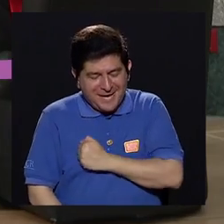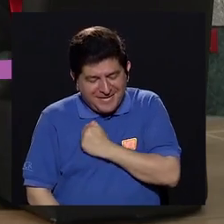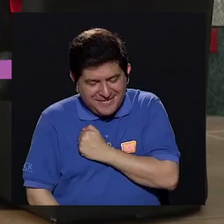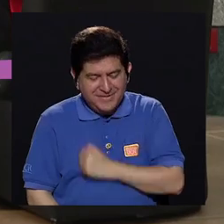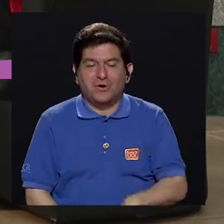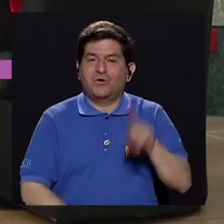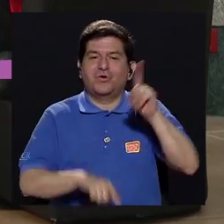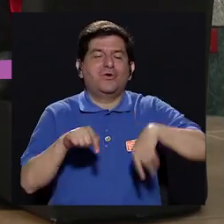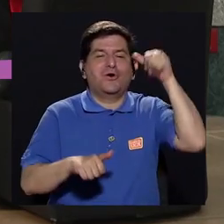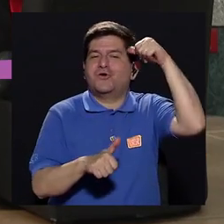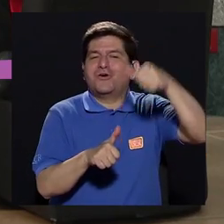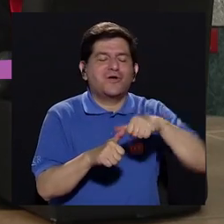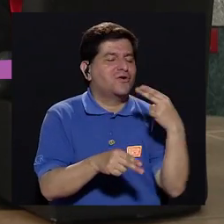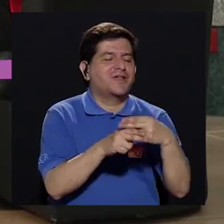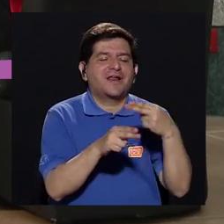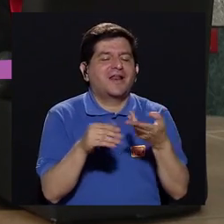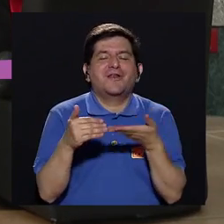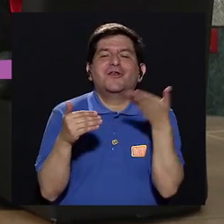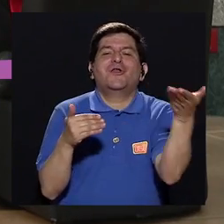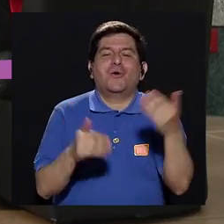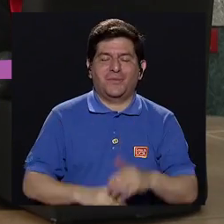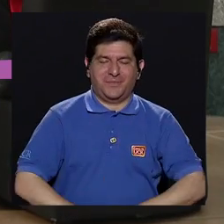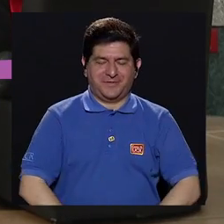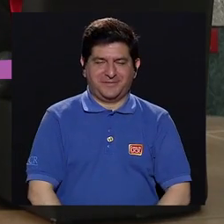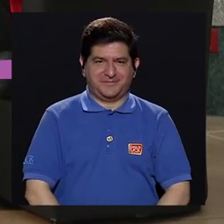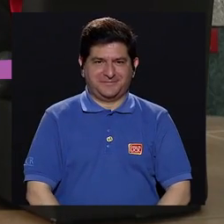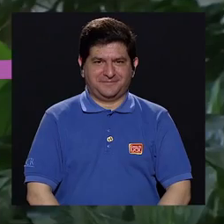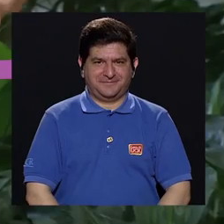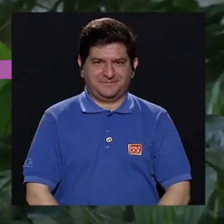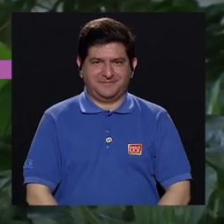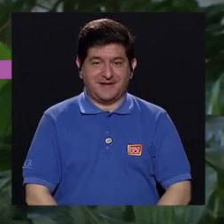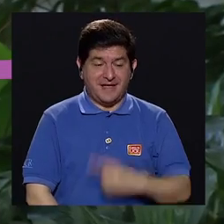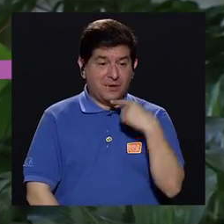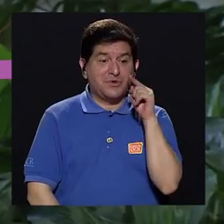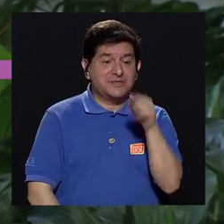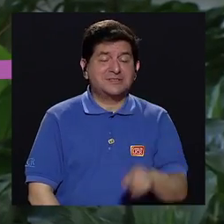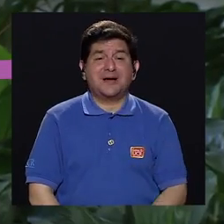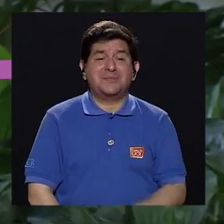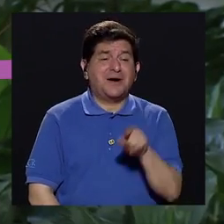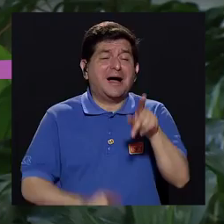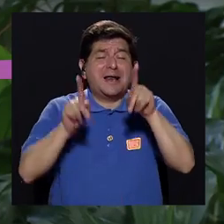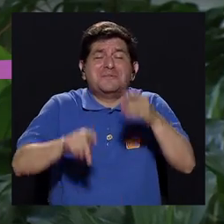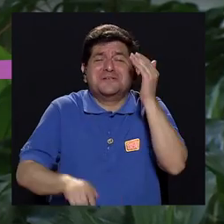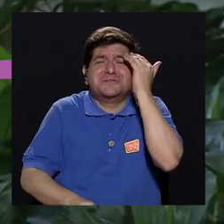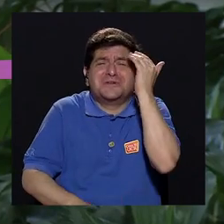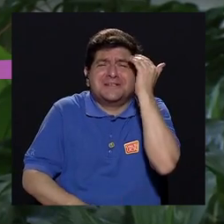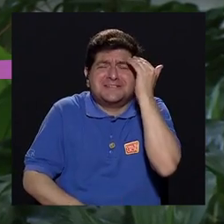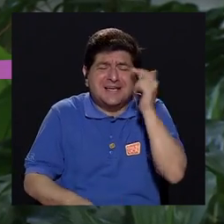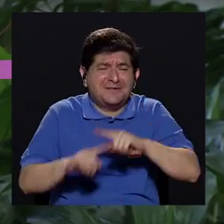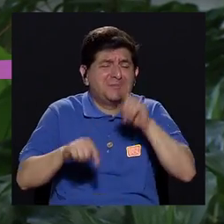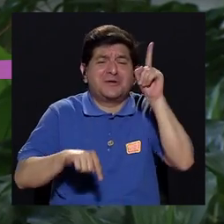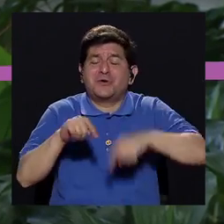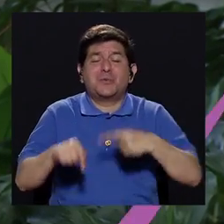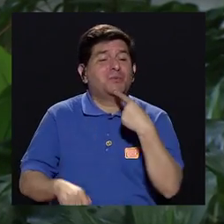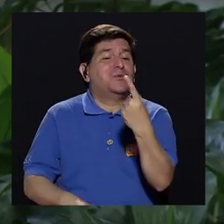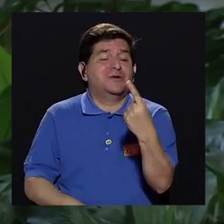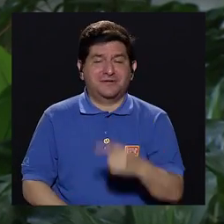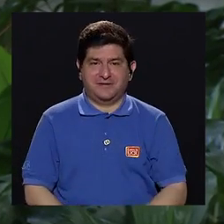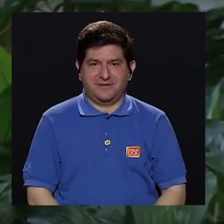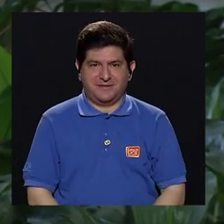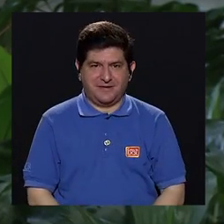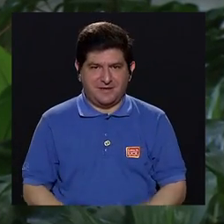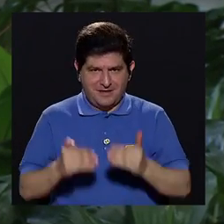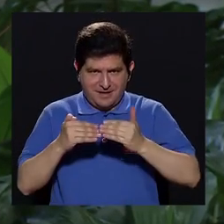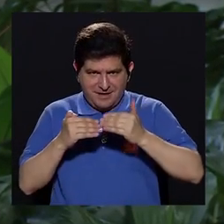disculpen, es el hecho de no poder recordar cómo se llaman las cosas, por ejemplo. Lo que decíamos ahora, punta la lengua, sé cómo se llama, pero no lo logro. Entonces, a